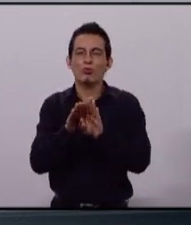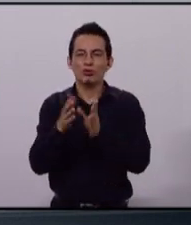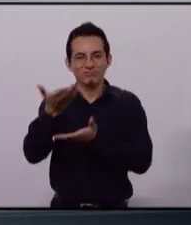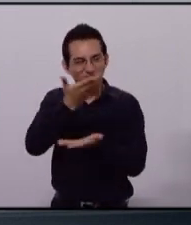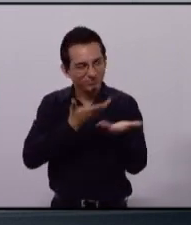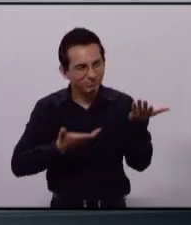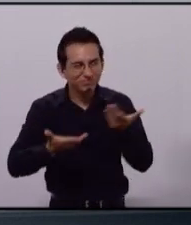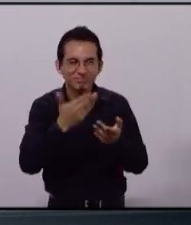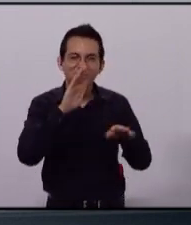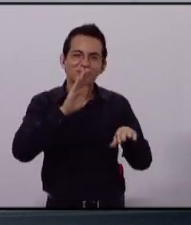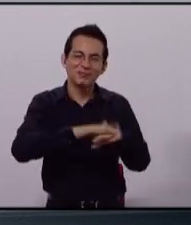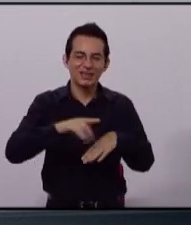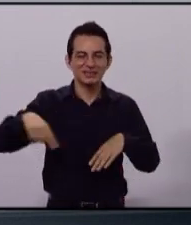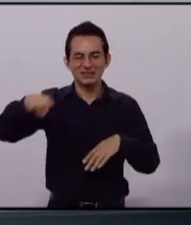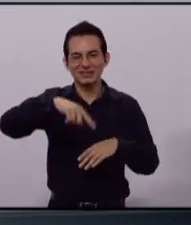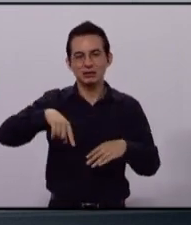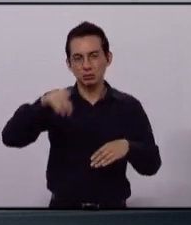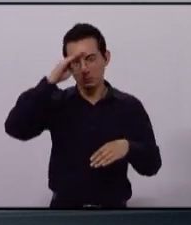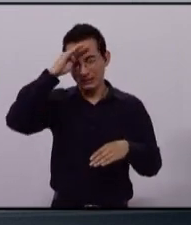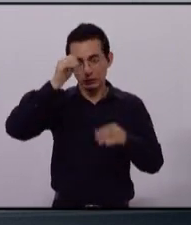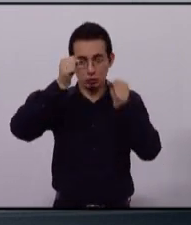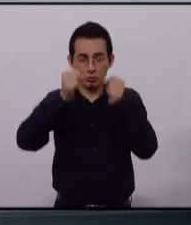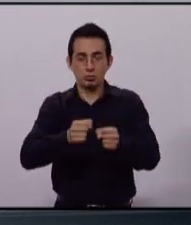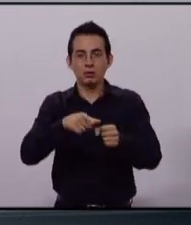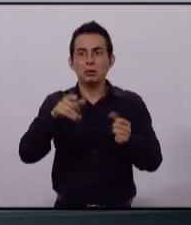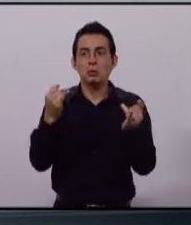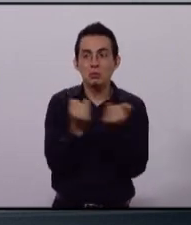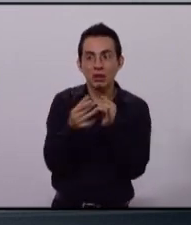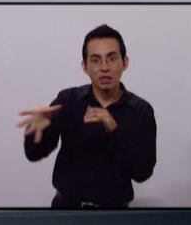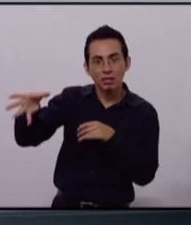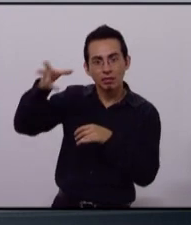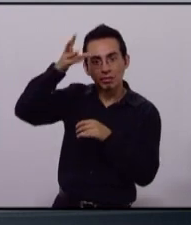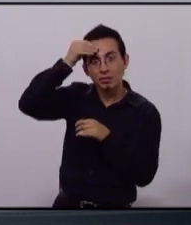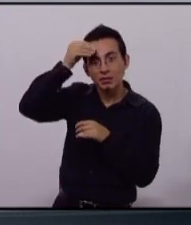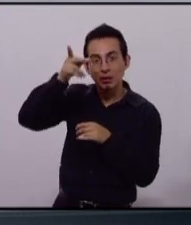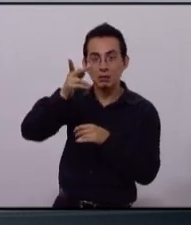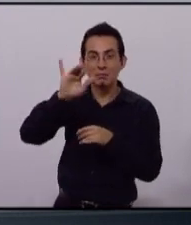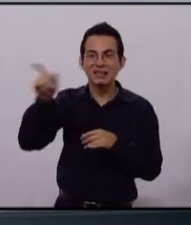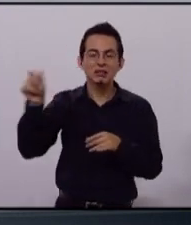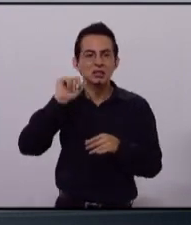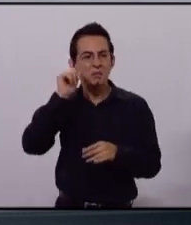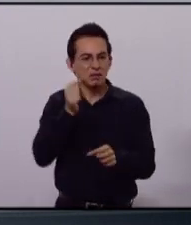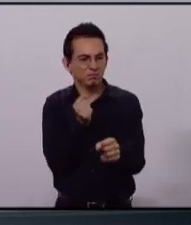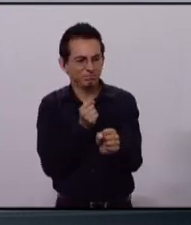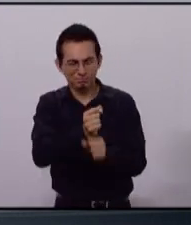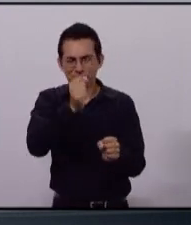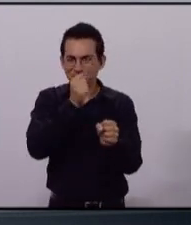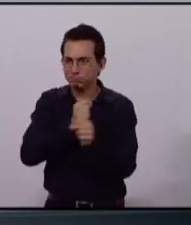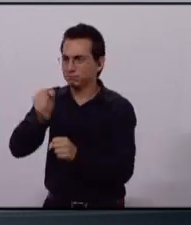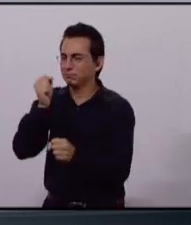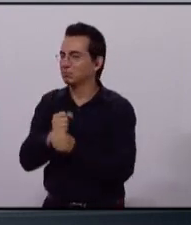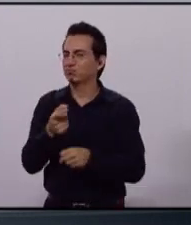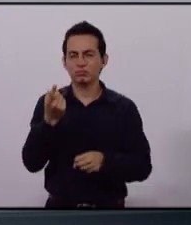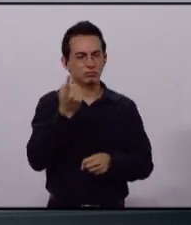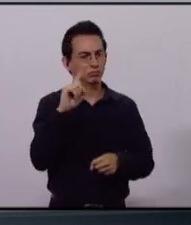proponemos que la inseguridad se resuelva como piensa el PRI a base de macanazos o con toques de queda. Nosotros invertiremos